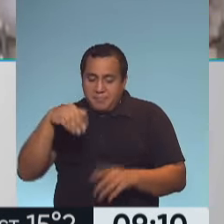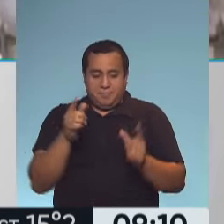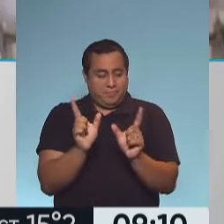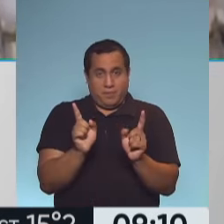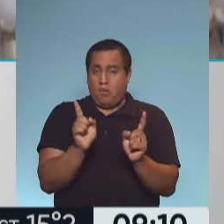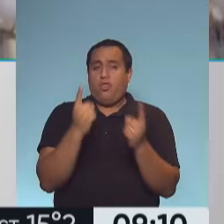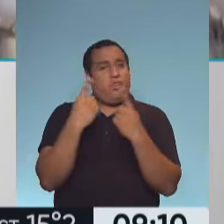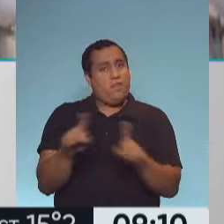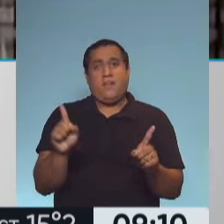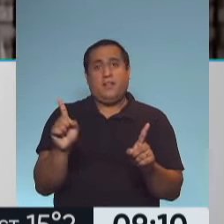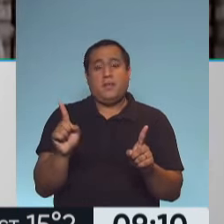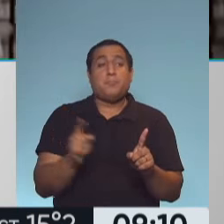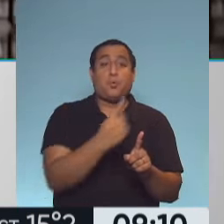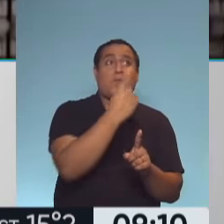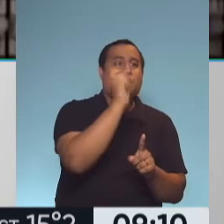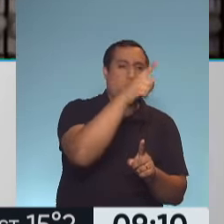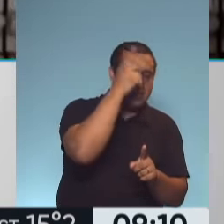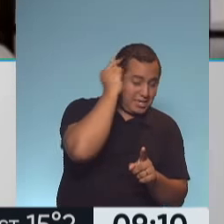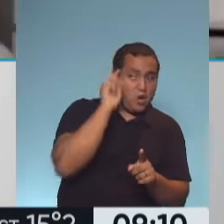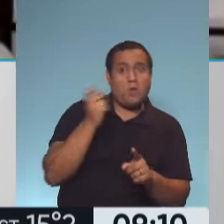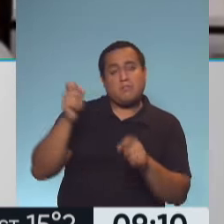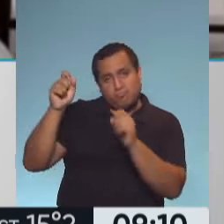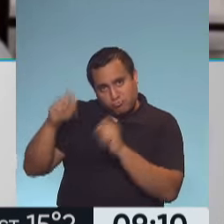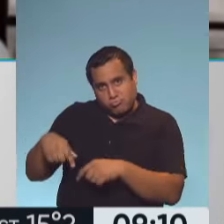dos esquemas vacunales completamente distintos.